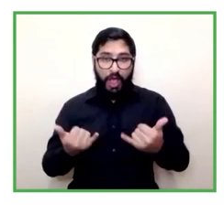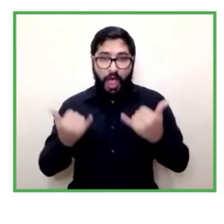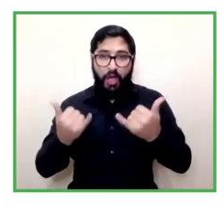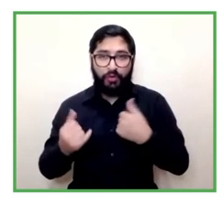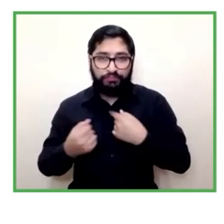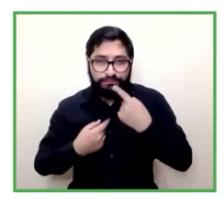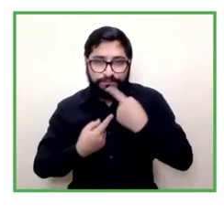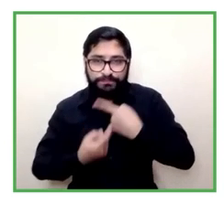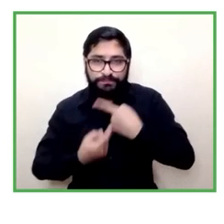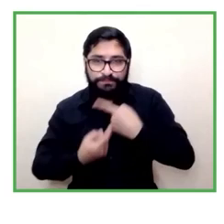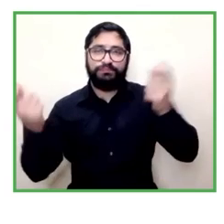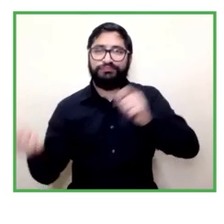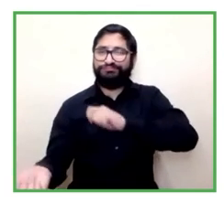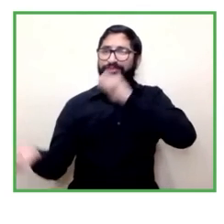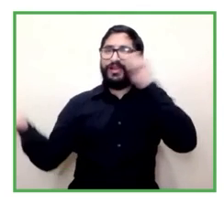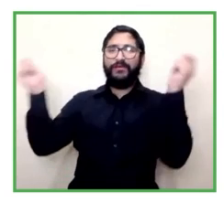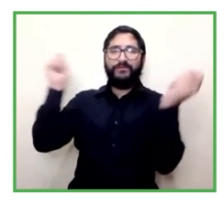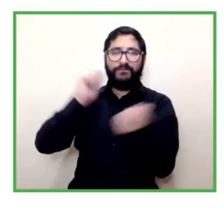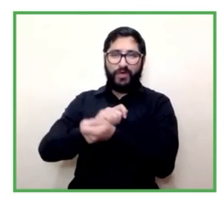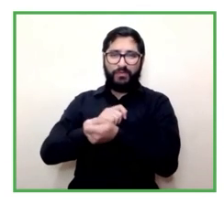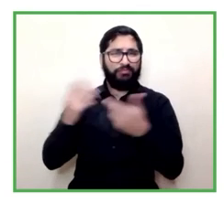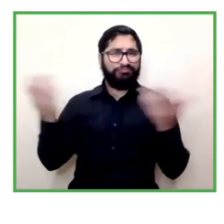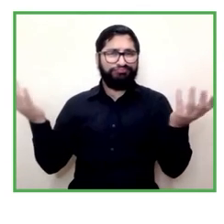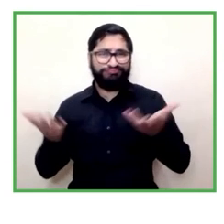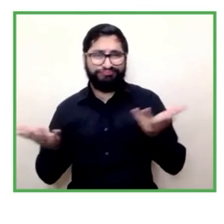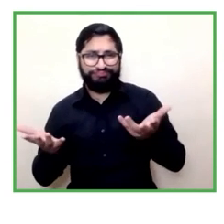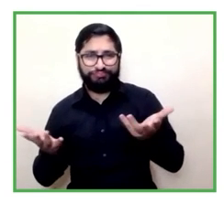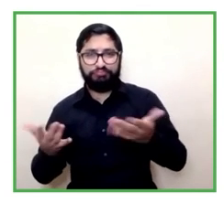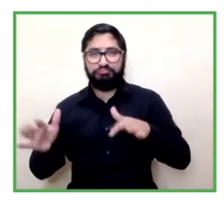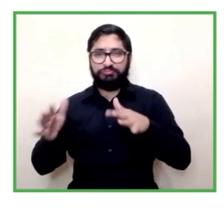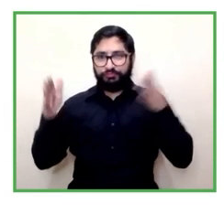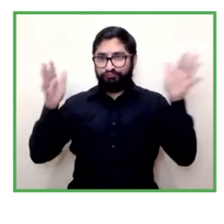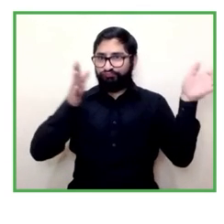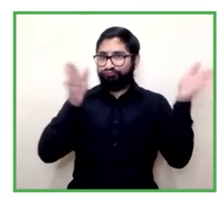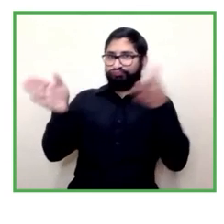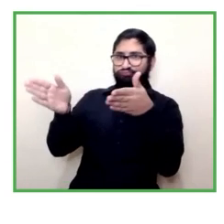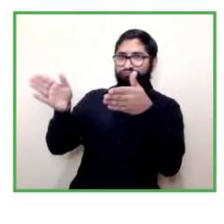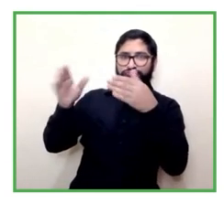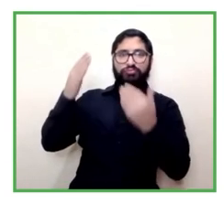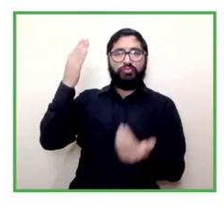acciones hacia el teletrabajo y el trabajo en casa